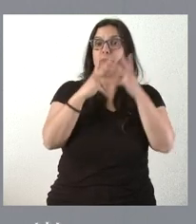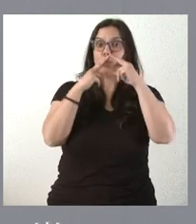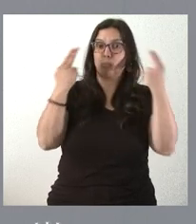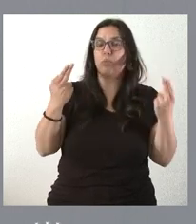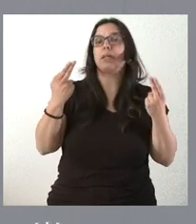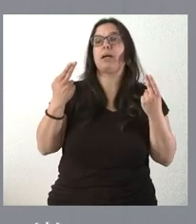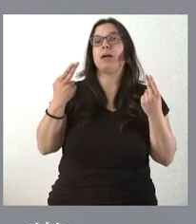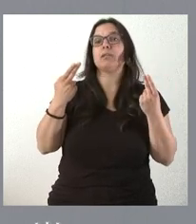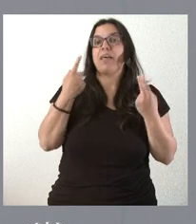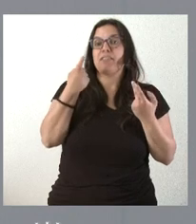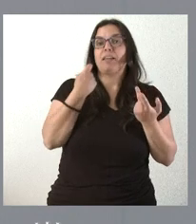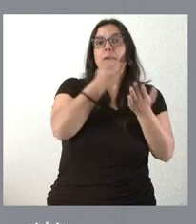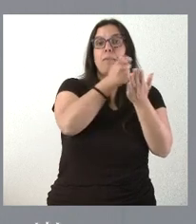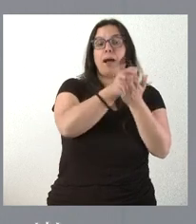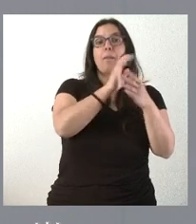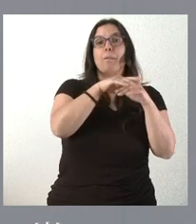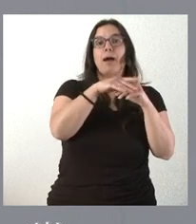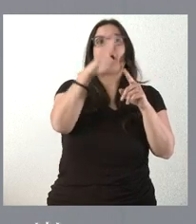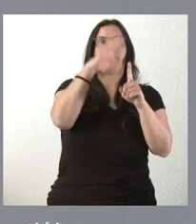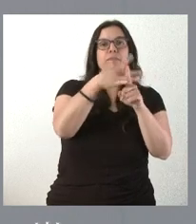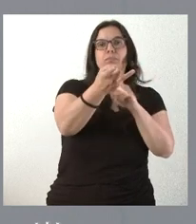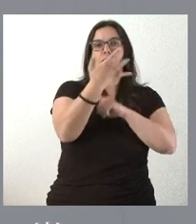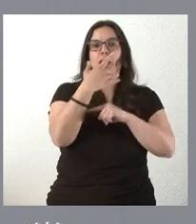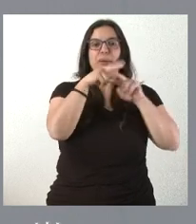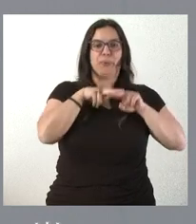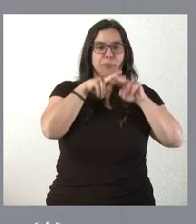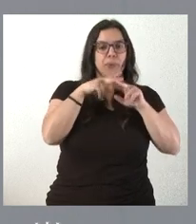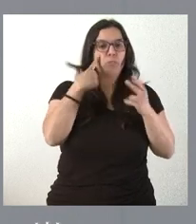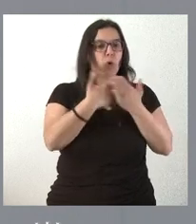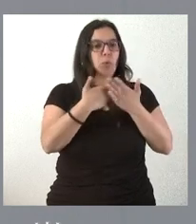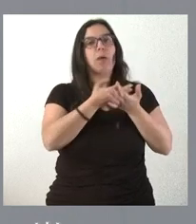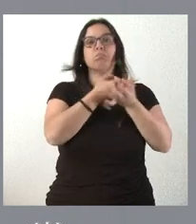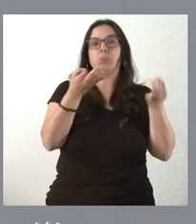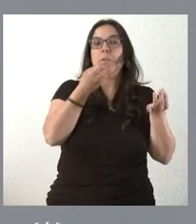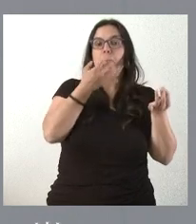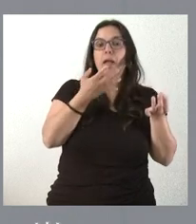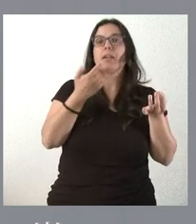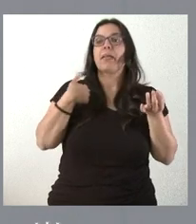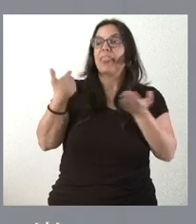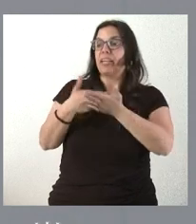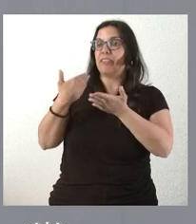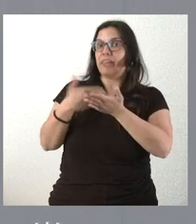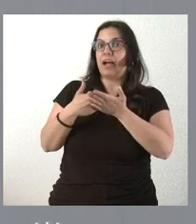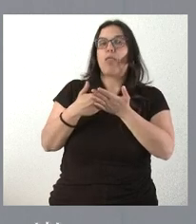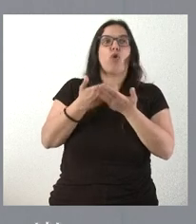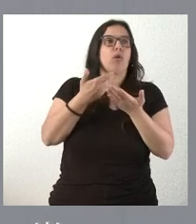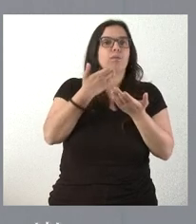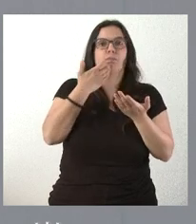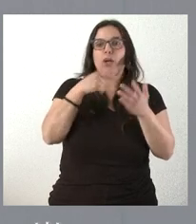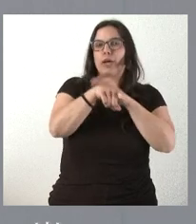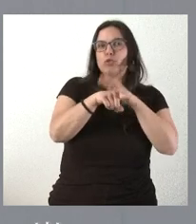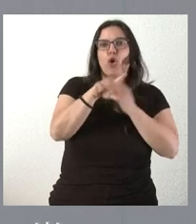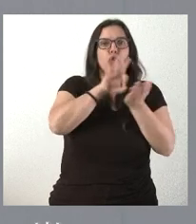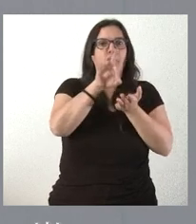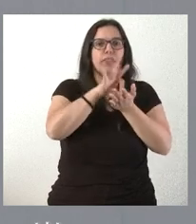para recibir la factura, para examinar y comprobar la misma, para proceder al certificado de la obra y los trámites